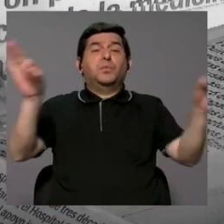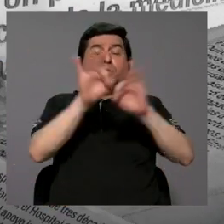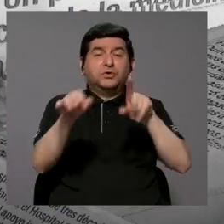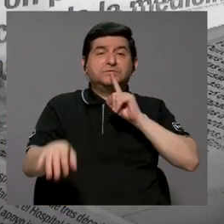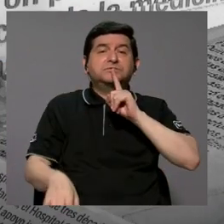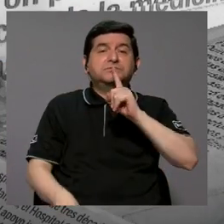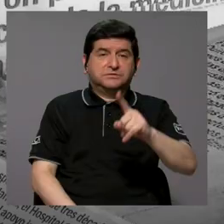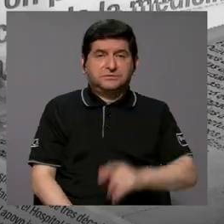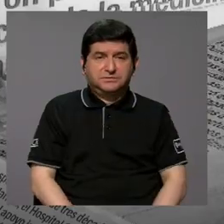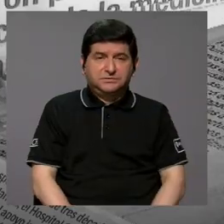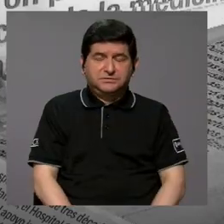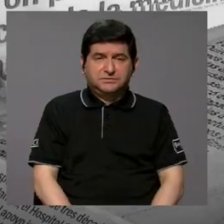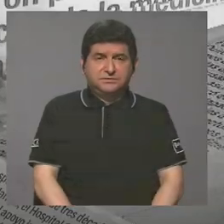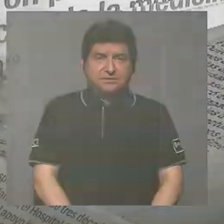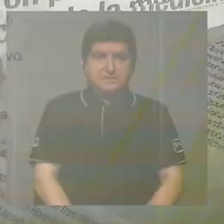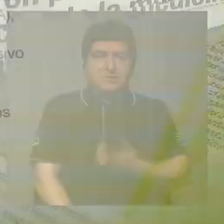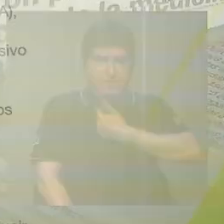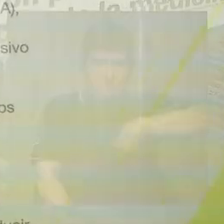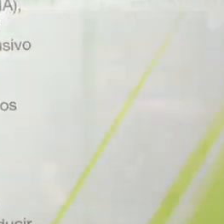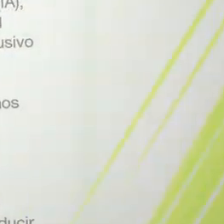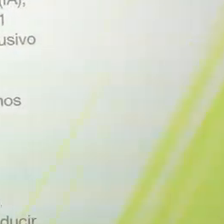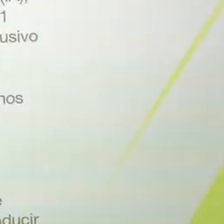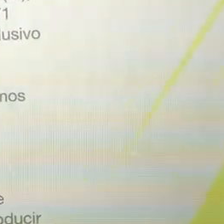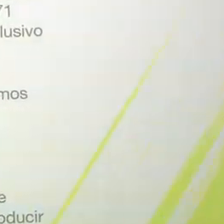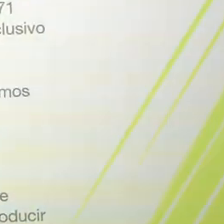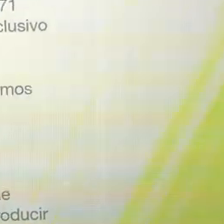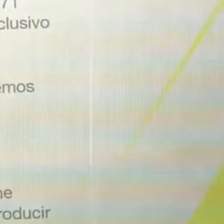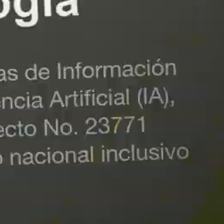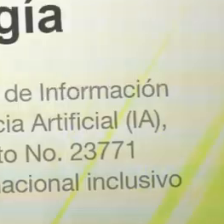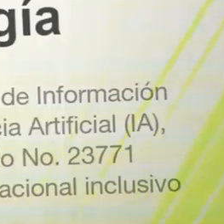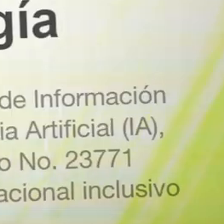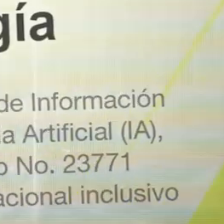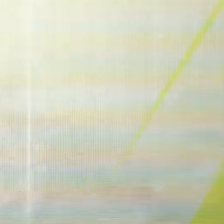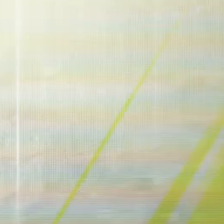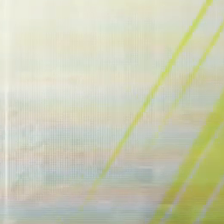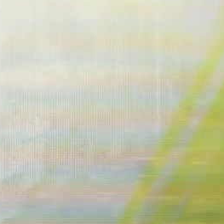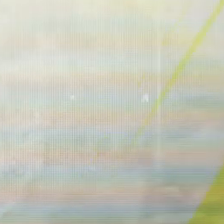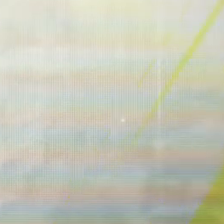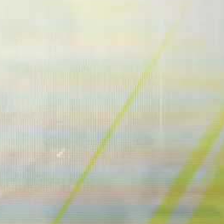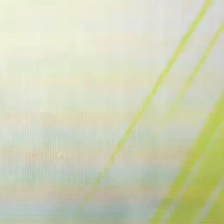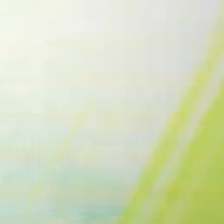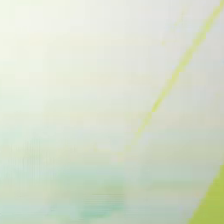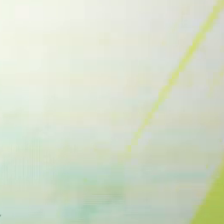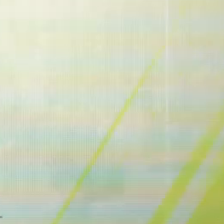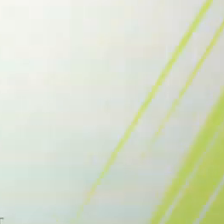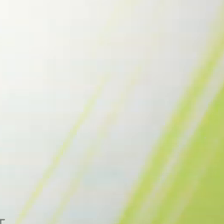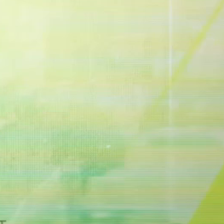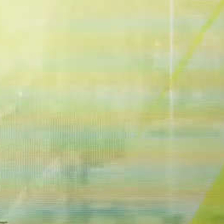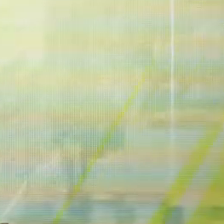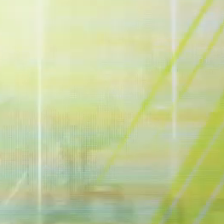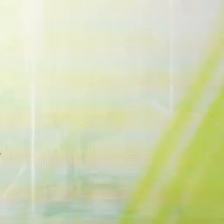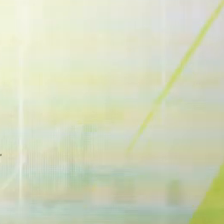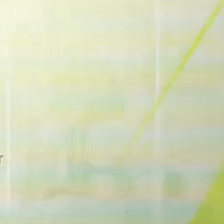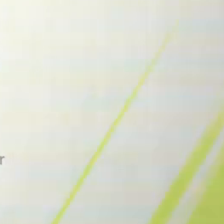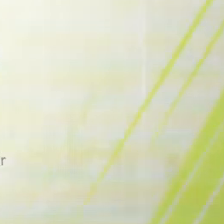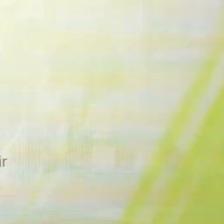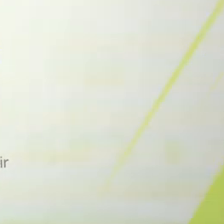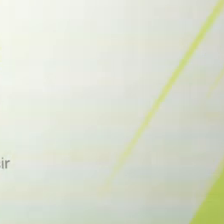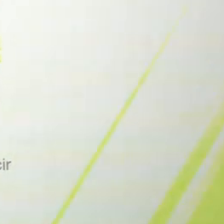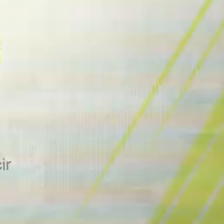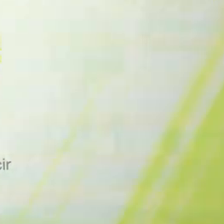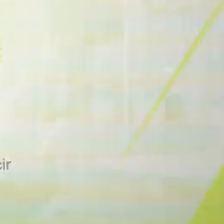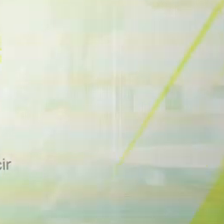mencionar, ¿verdad?, como bien nosotros lo indicamos en el pronunciamiento, es súper